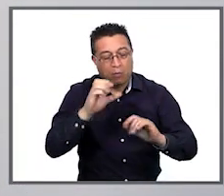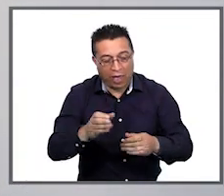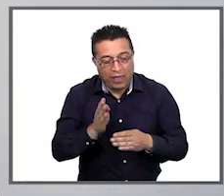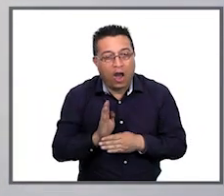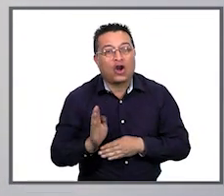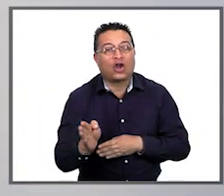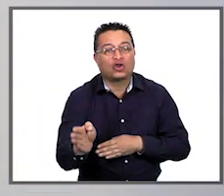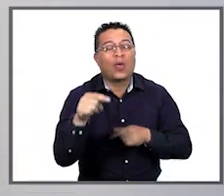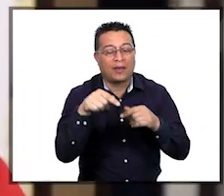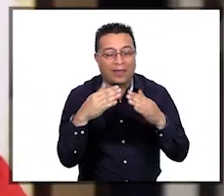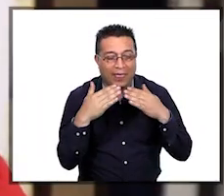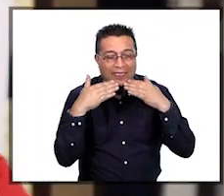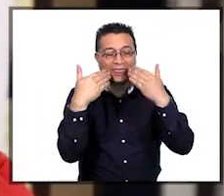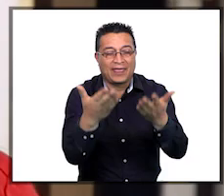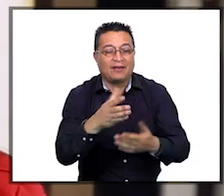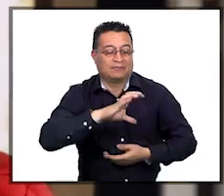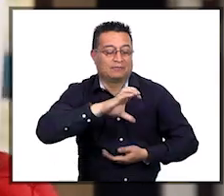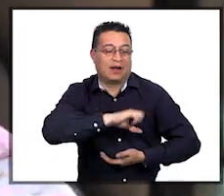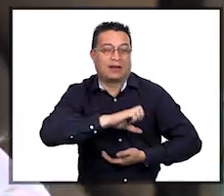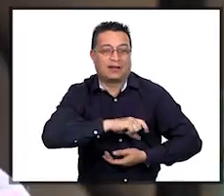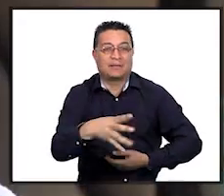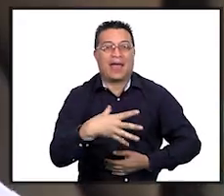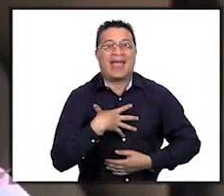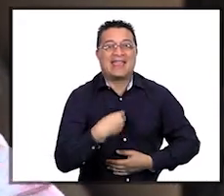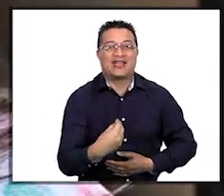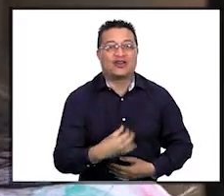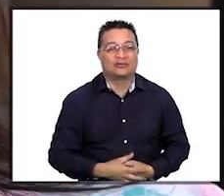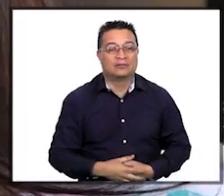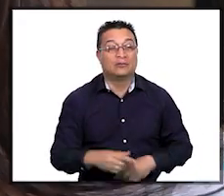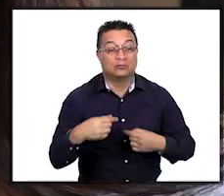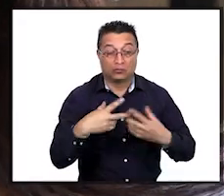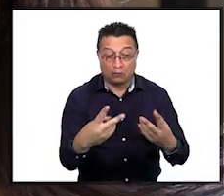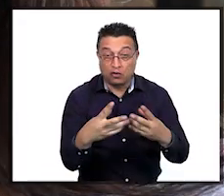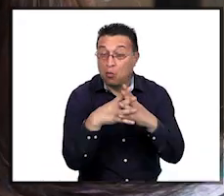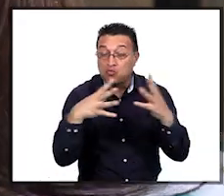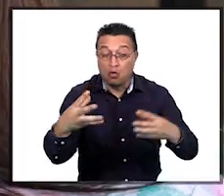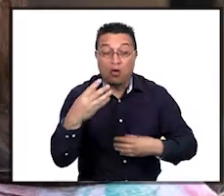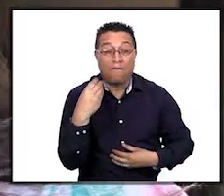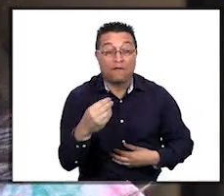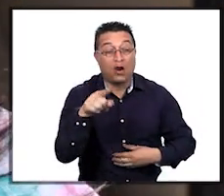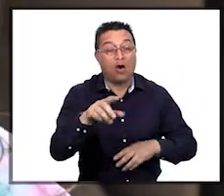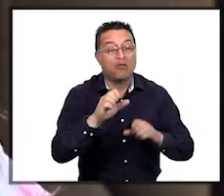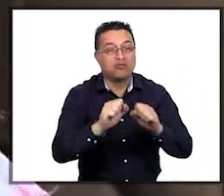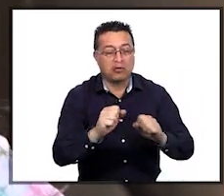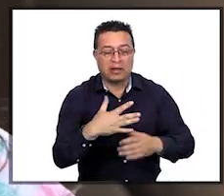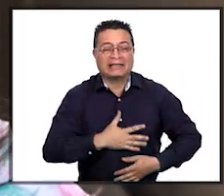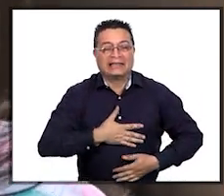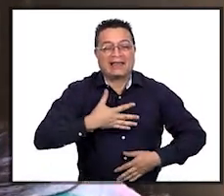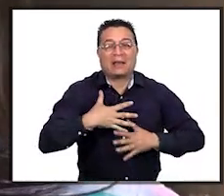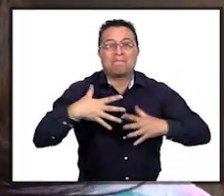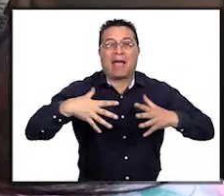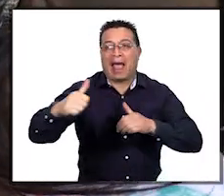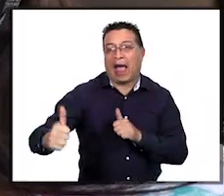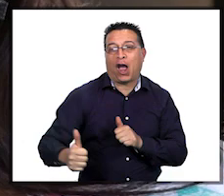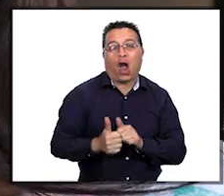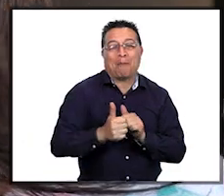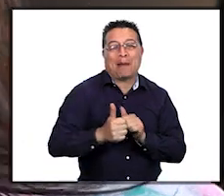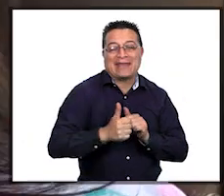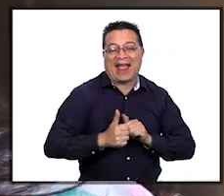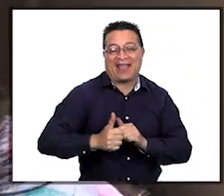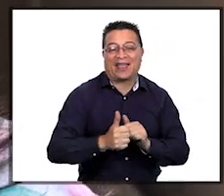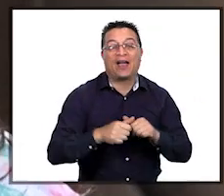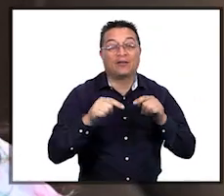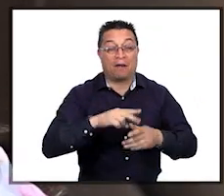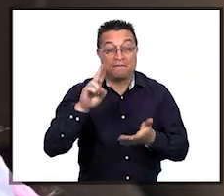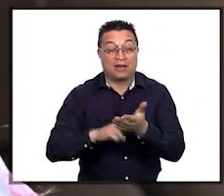en la entrega de la lactancia a sus hijos. Parece muy bueno la verdad porque así la mamita nos sentimos más acompañada. La verdad que yo estaba